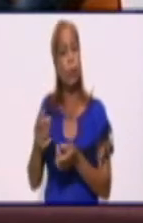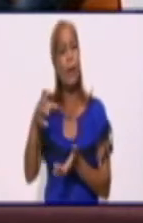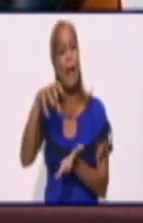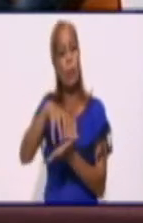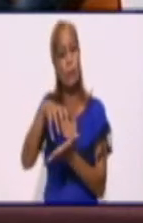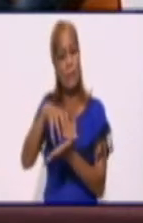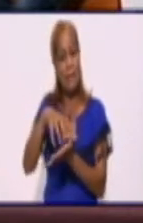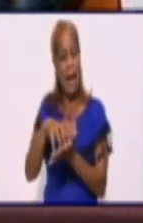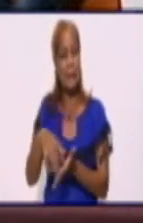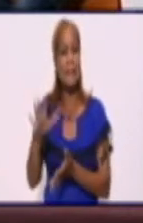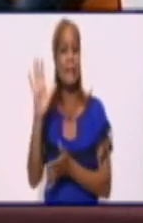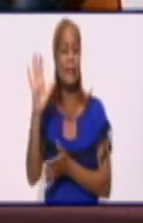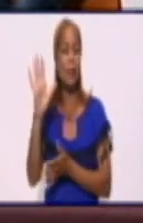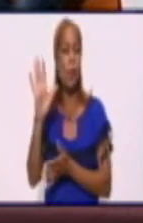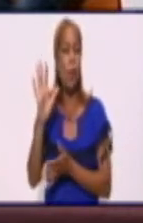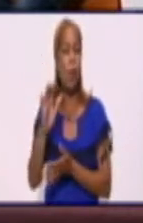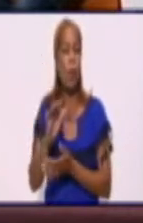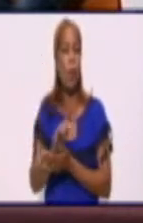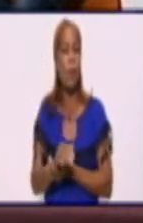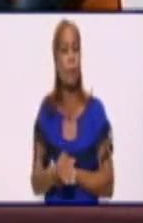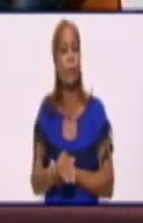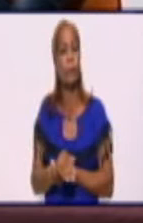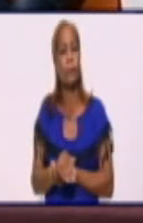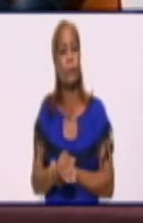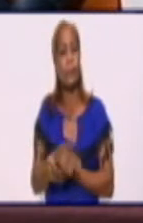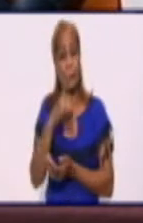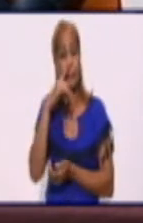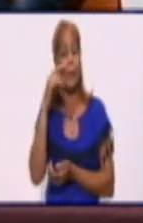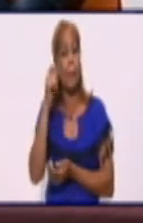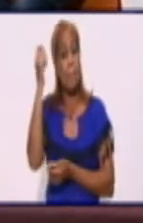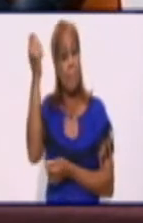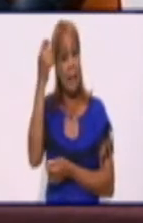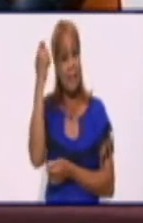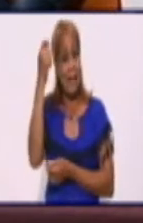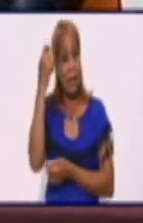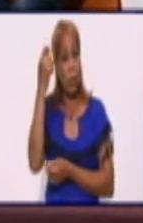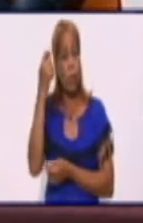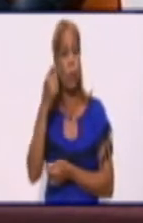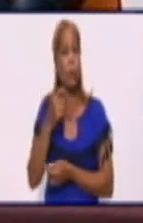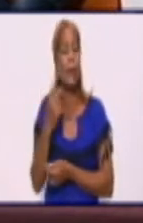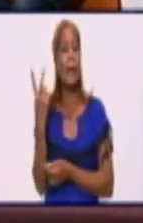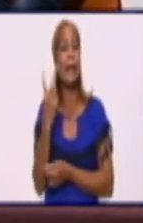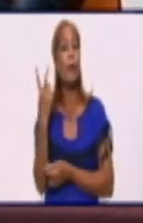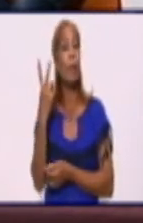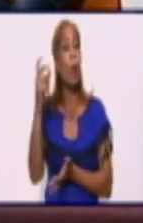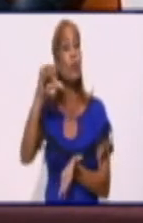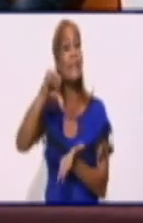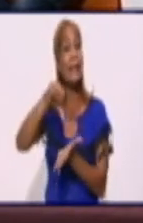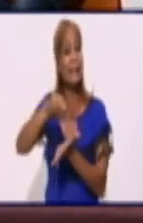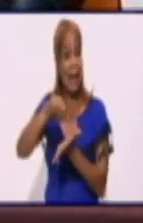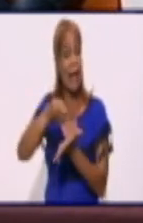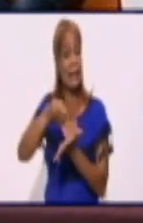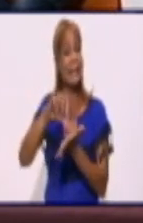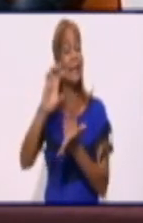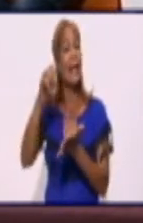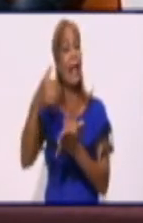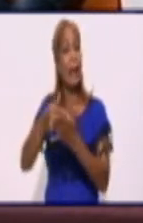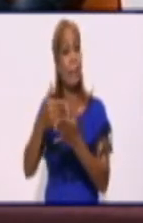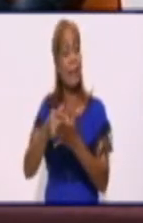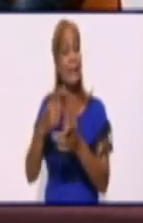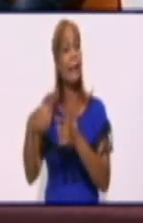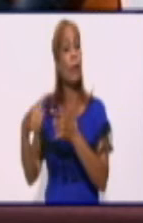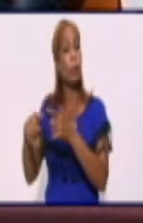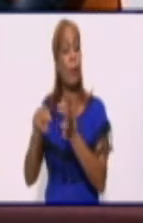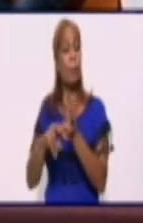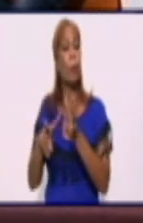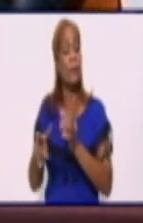5 de Antonio Maceo, en el gas, que aquí son 120 megawatt en las dos centrales y se mantienen por esta